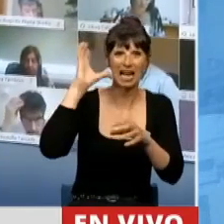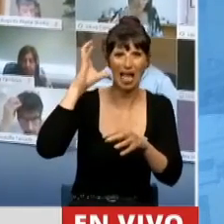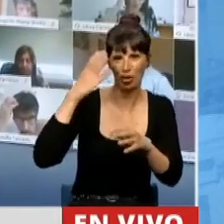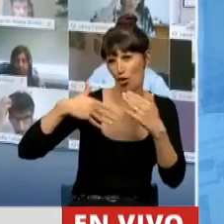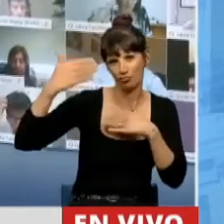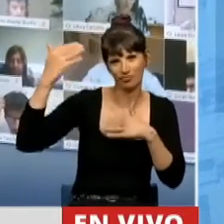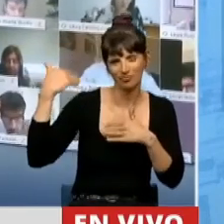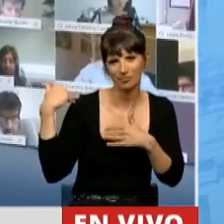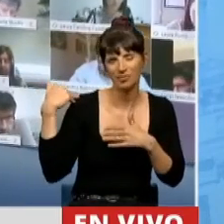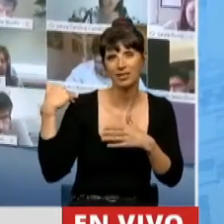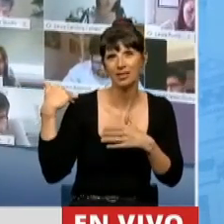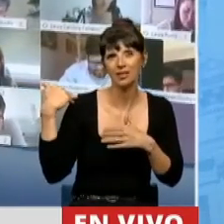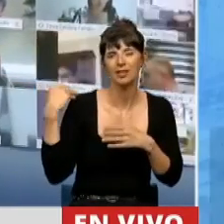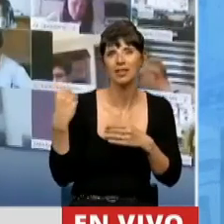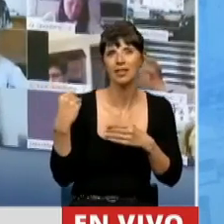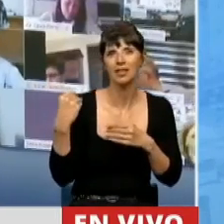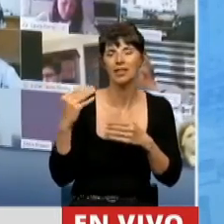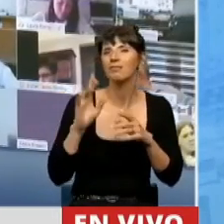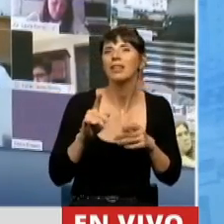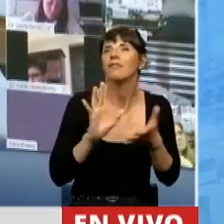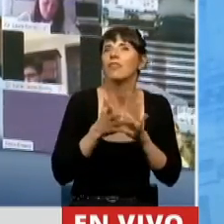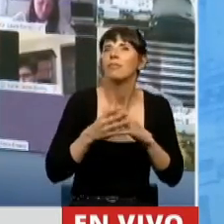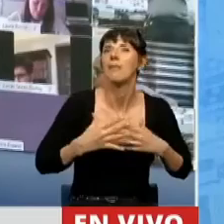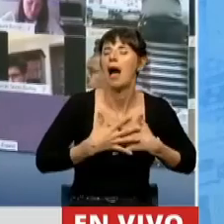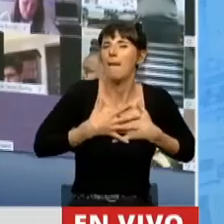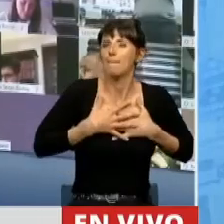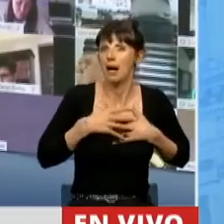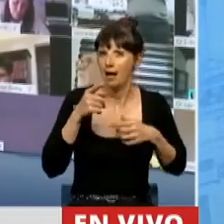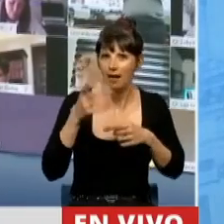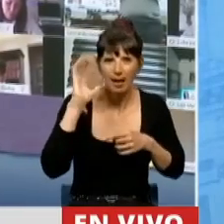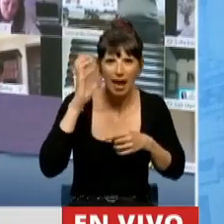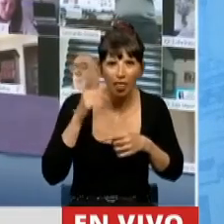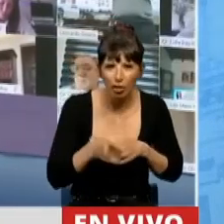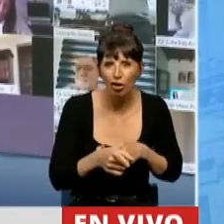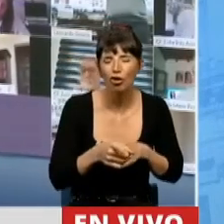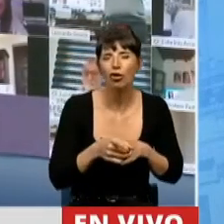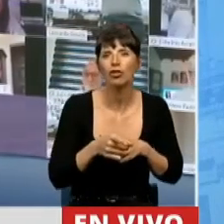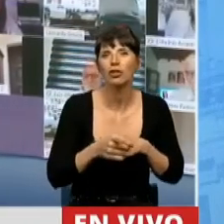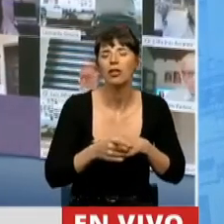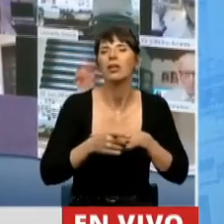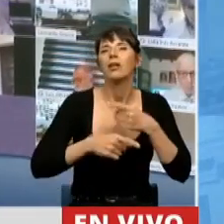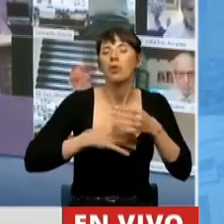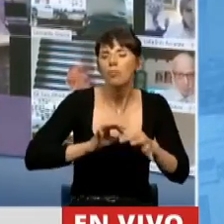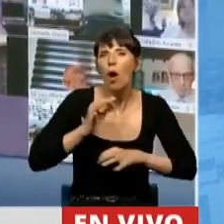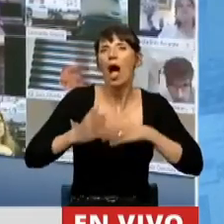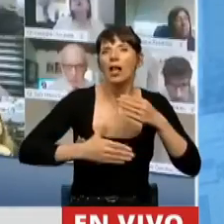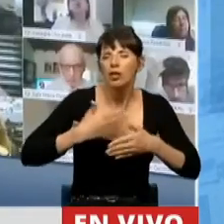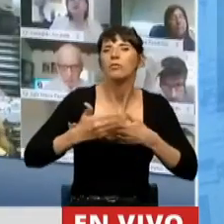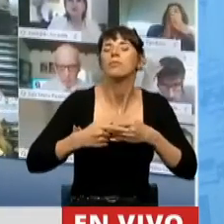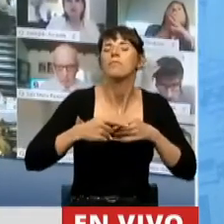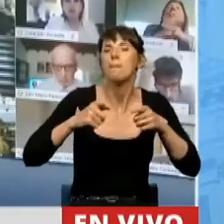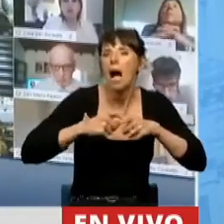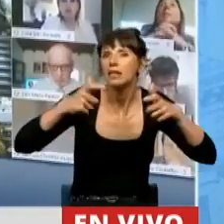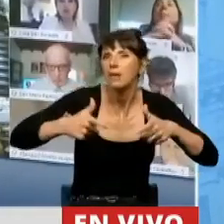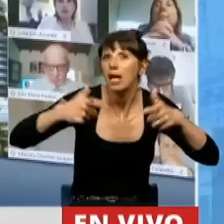quedándose atrapados por la magia y que año tras año iban sumando audiencia, profesionales,